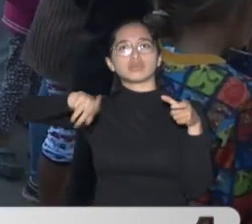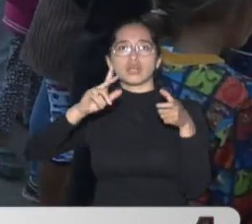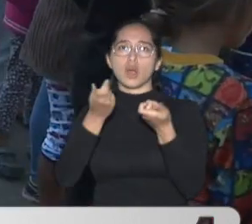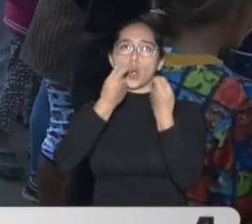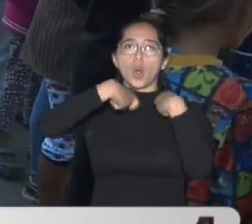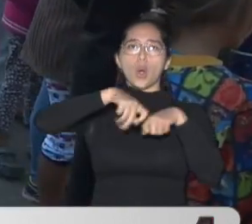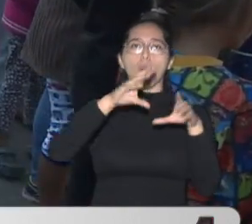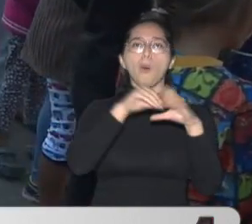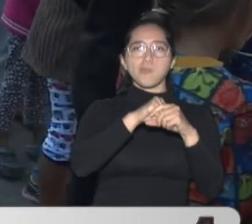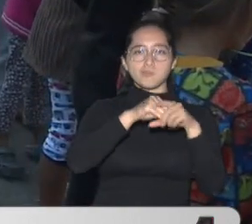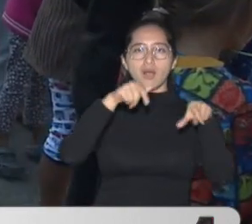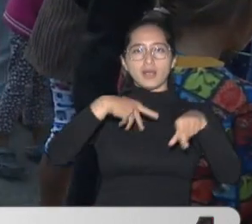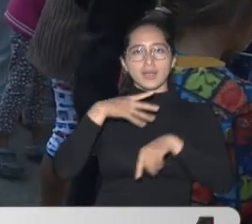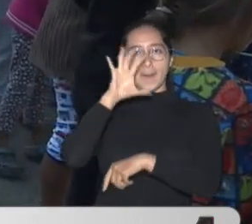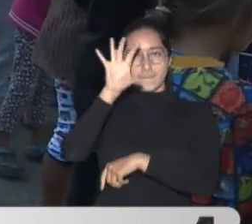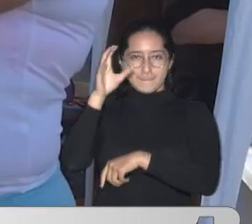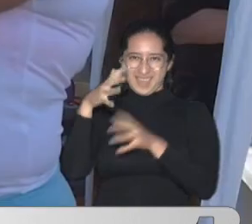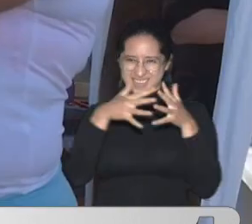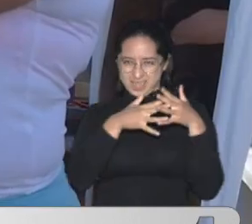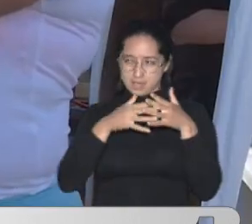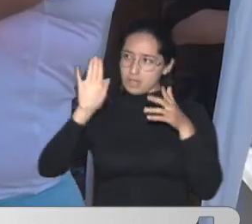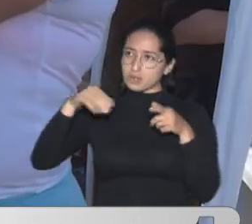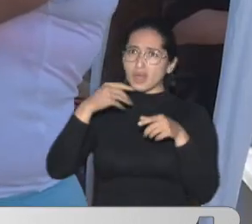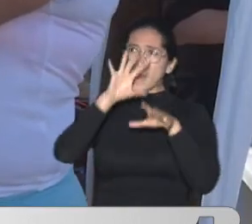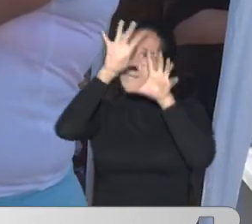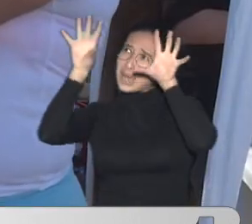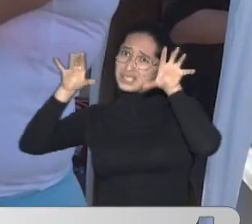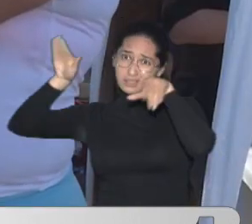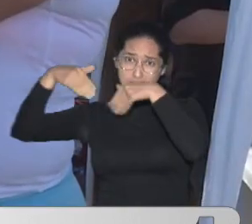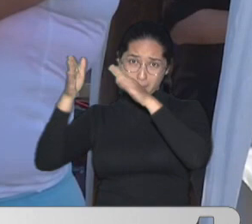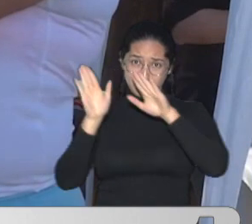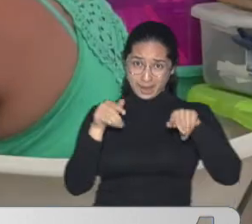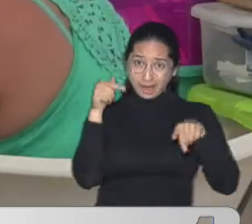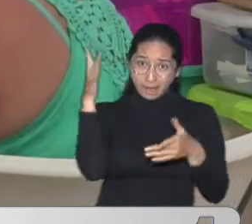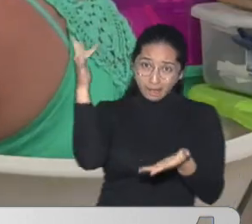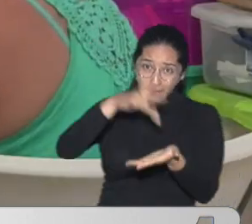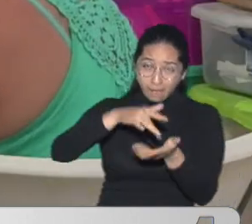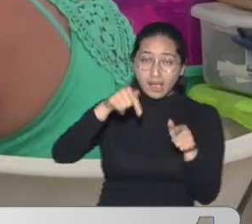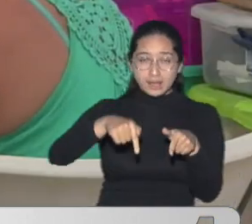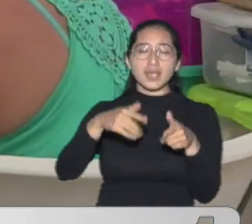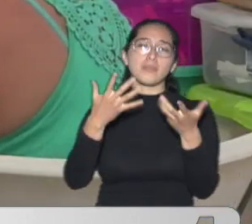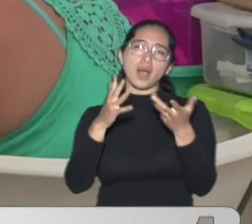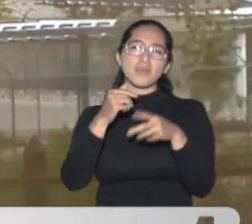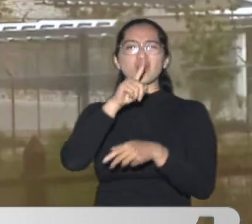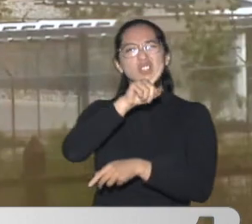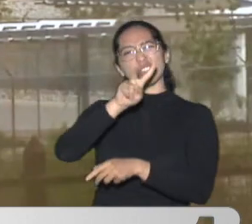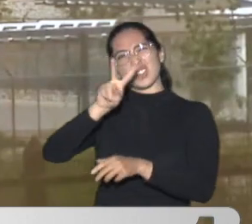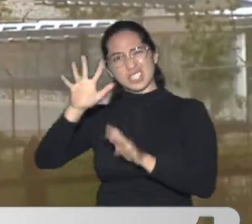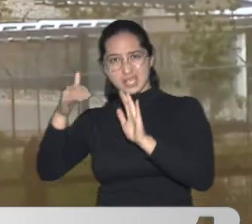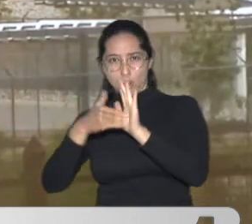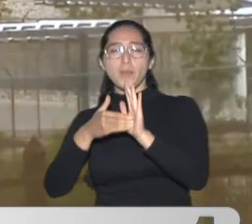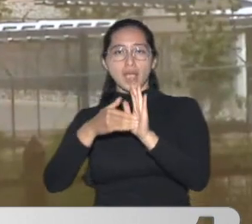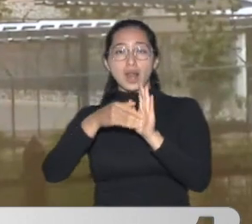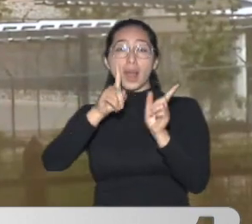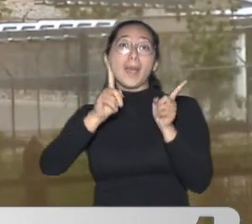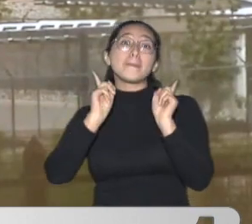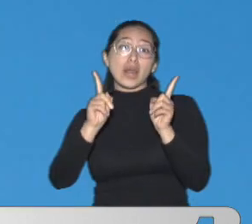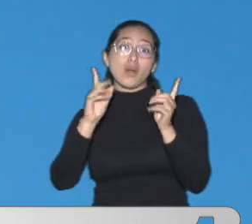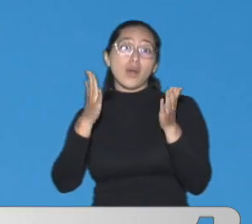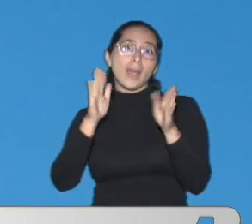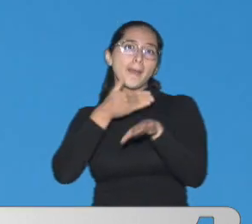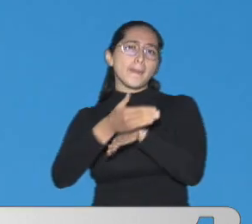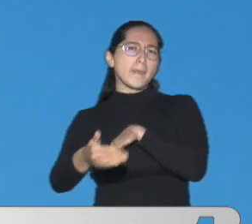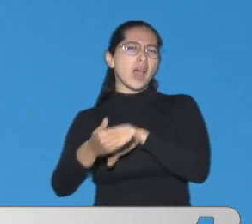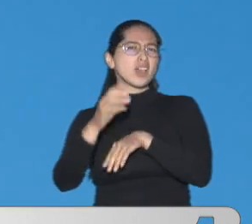Al país Biden Se ha comprometido A establecer Un límite De admisión Anual De 125.000 Aunque el plan Es esperar Hasta octubre